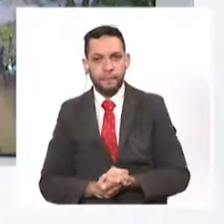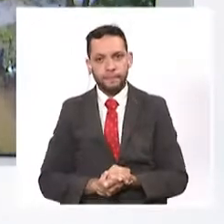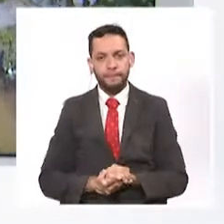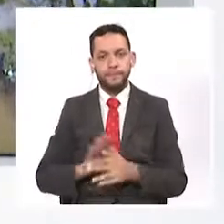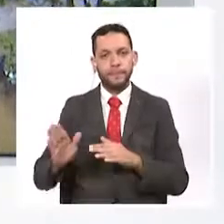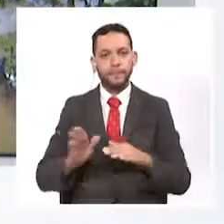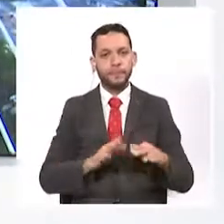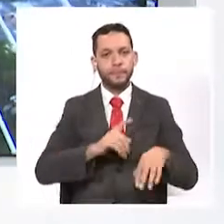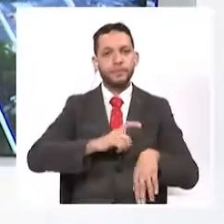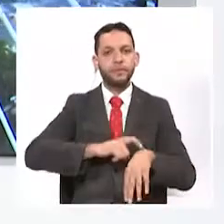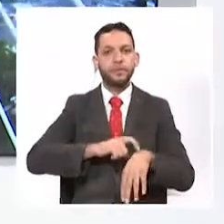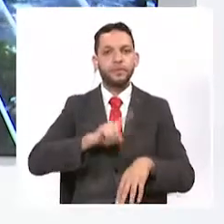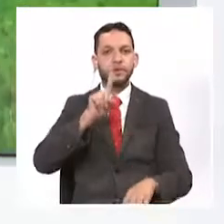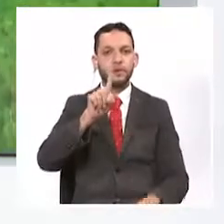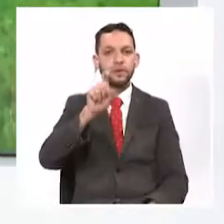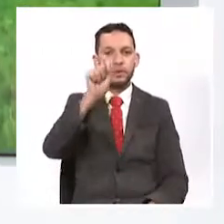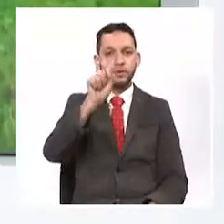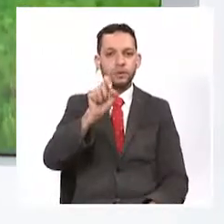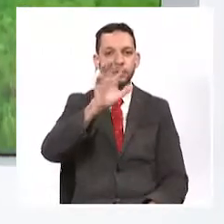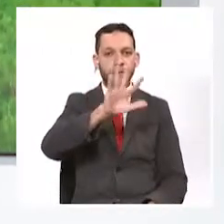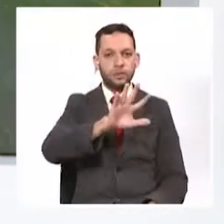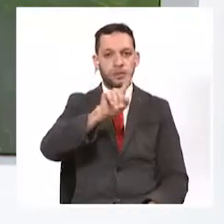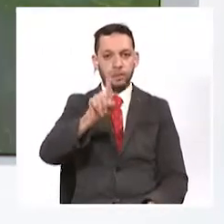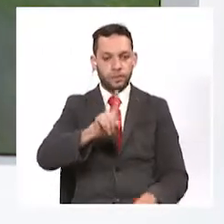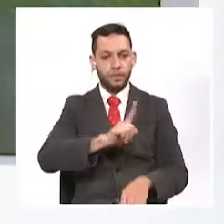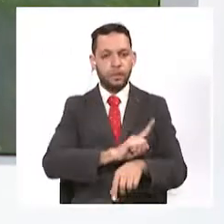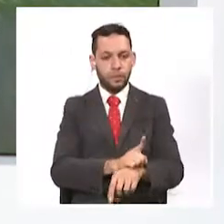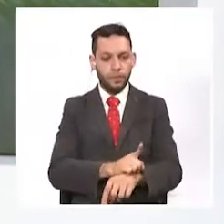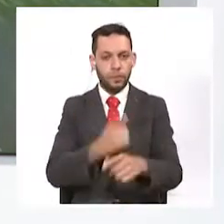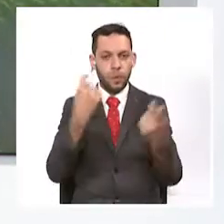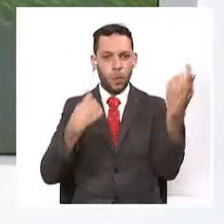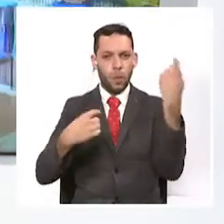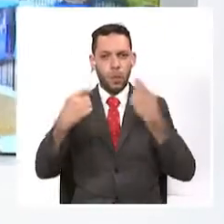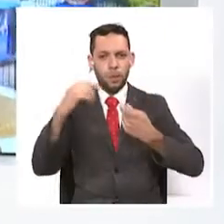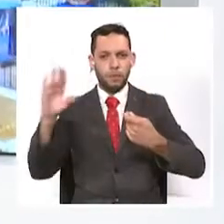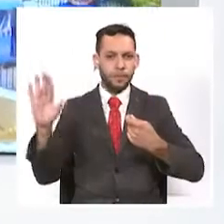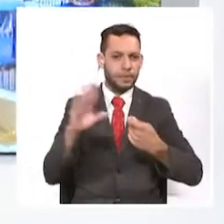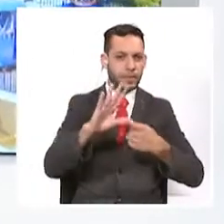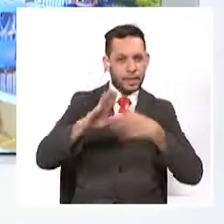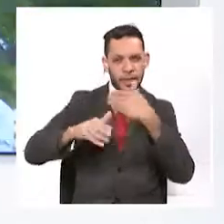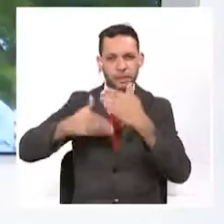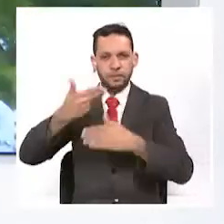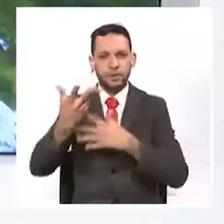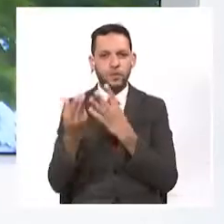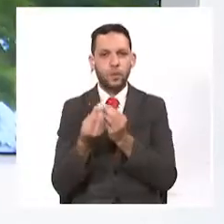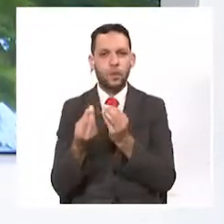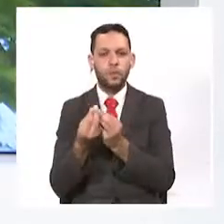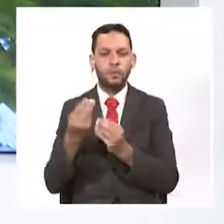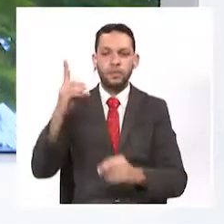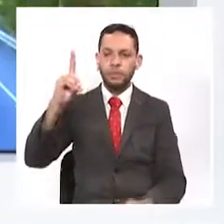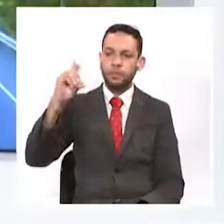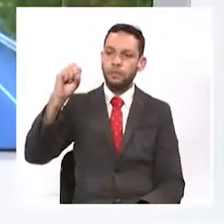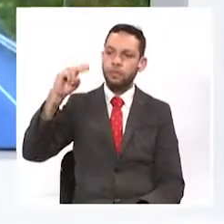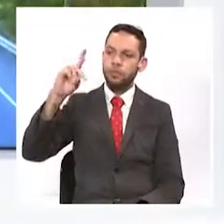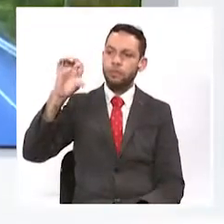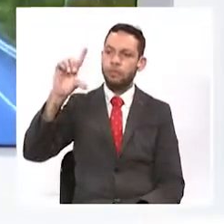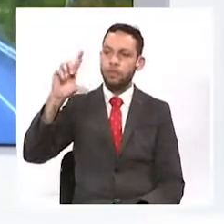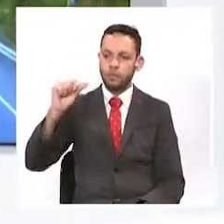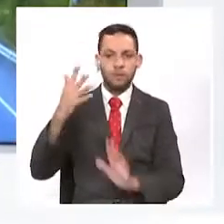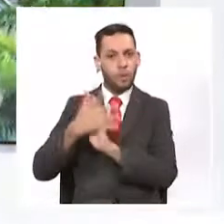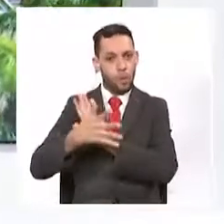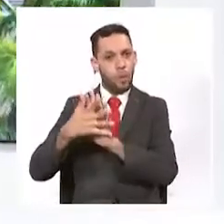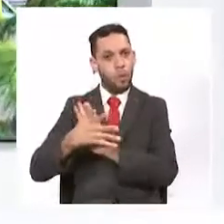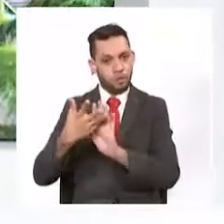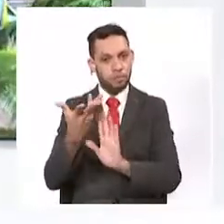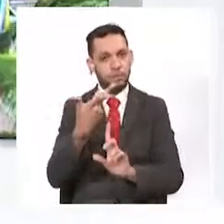A la una de la tarde, 51 minutos, hacemos una muy breve pausa comercial. En segundos viene mi compañera Daniela Morales para informarlos